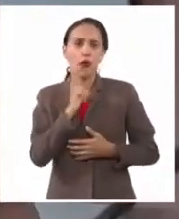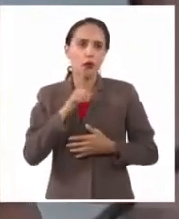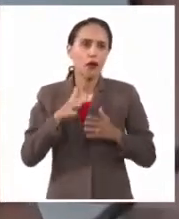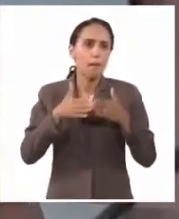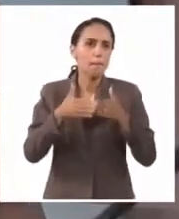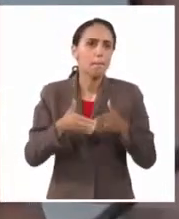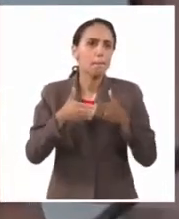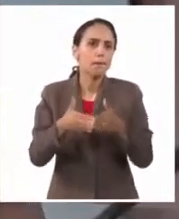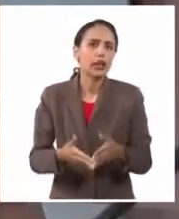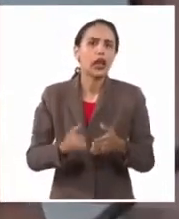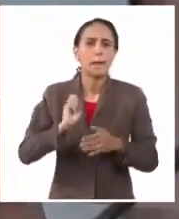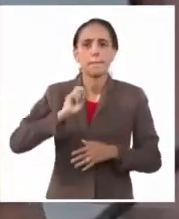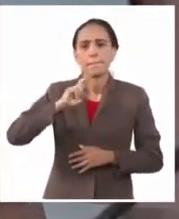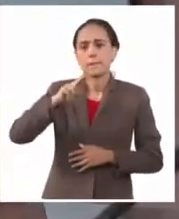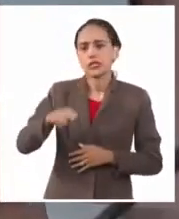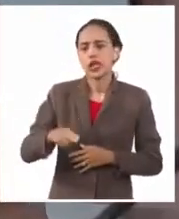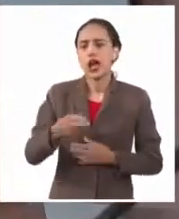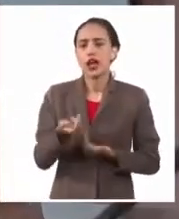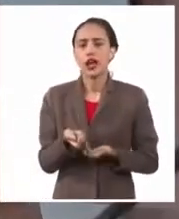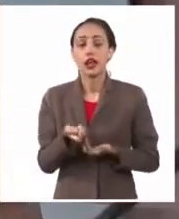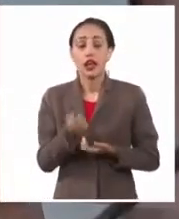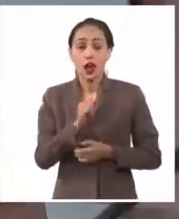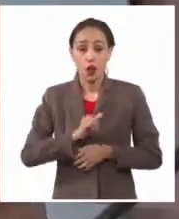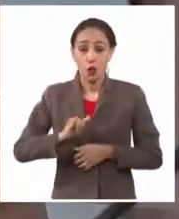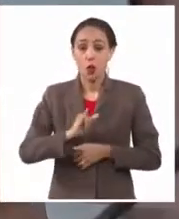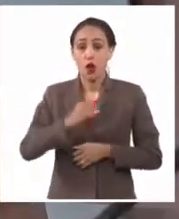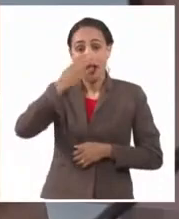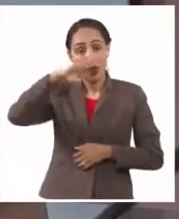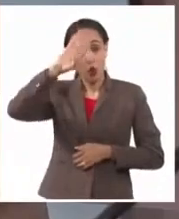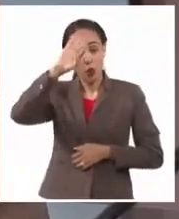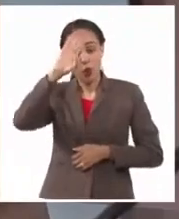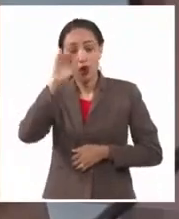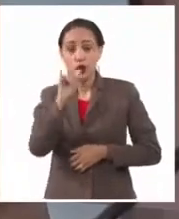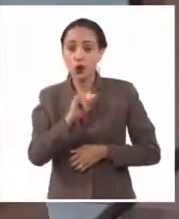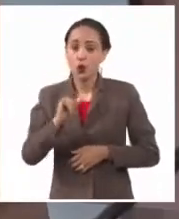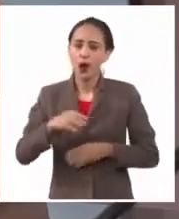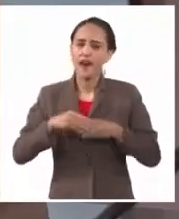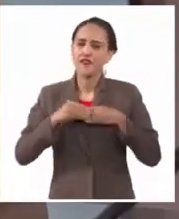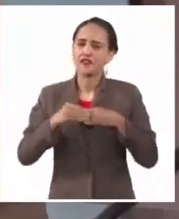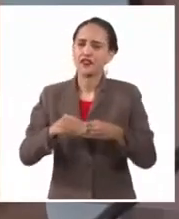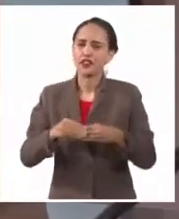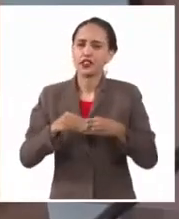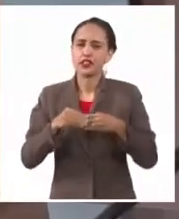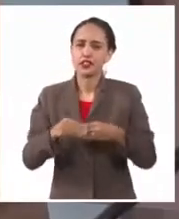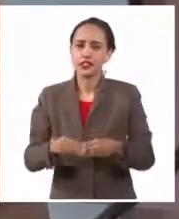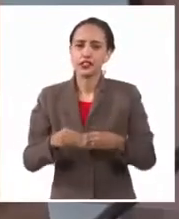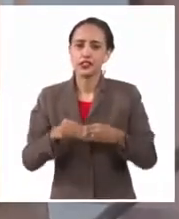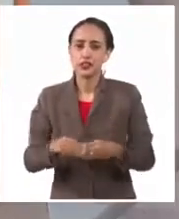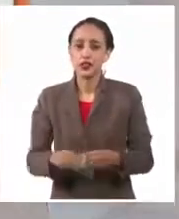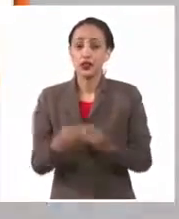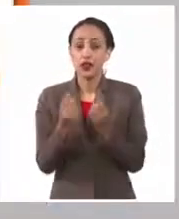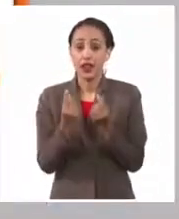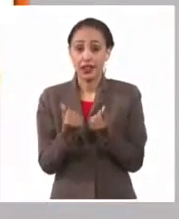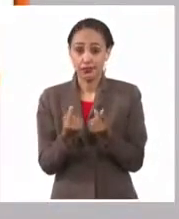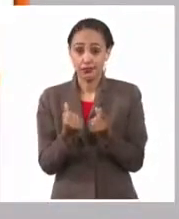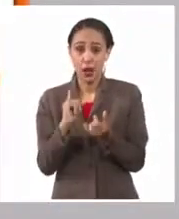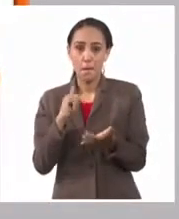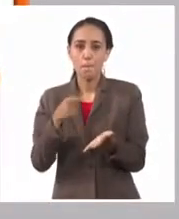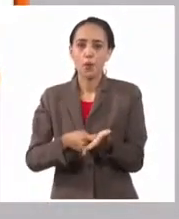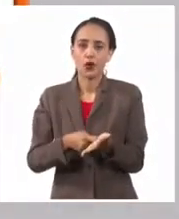postal o de mensajería al país y también flexibiliza la tarifa arancelaria.